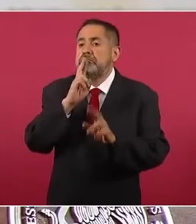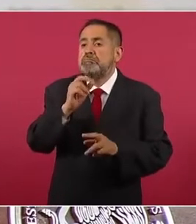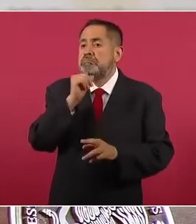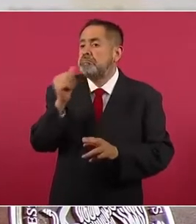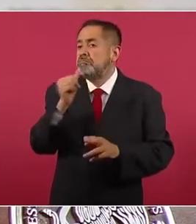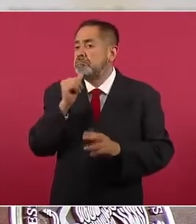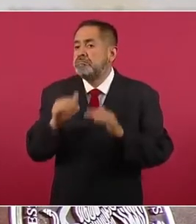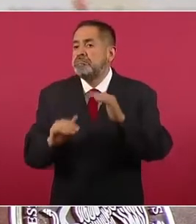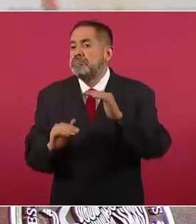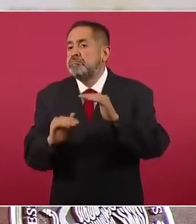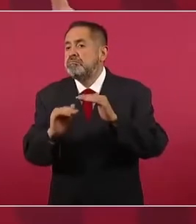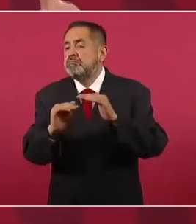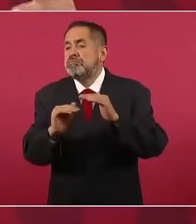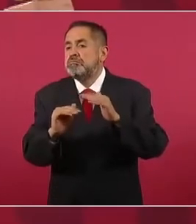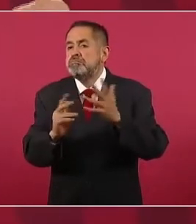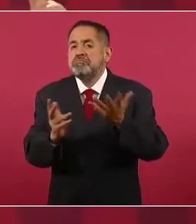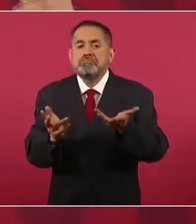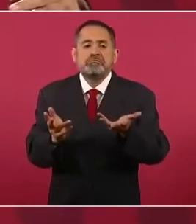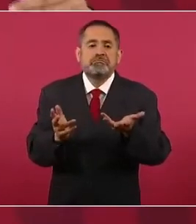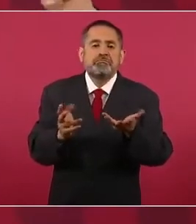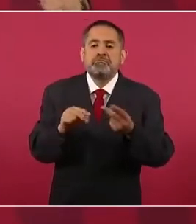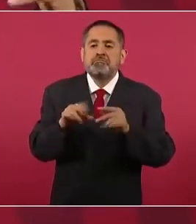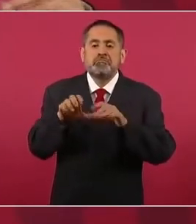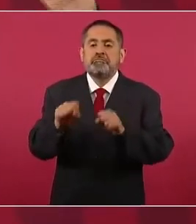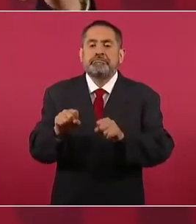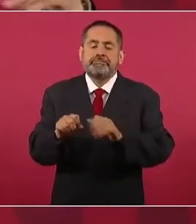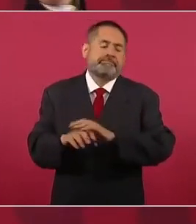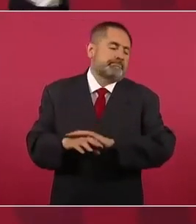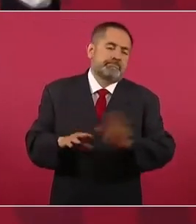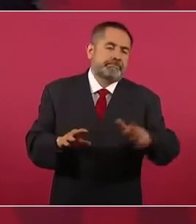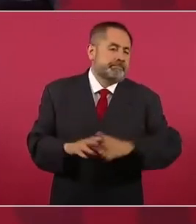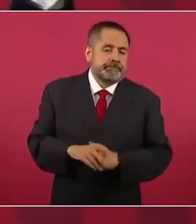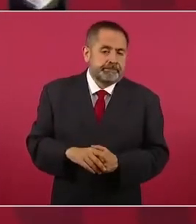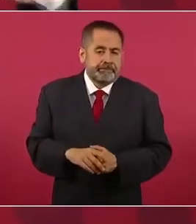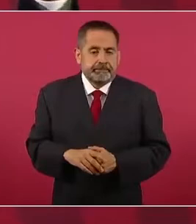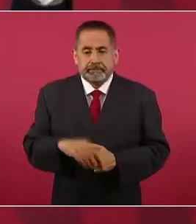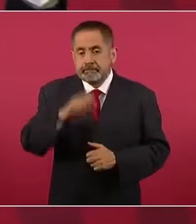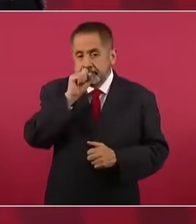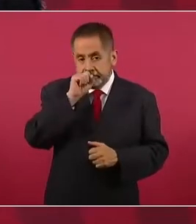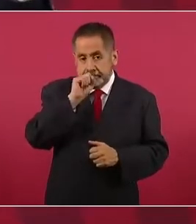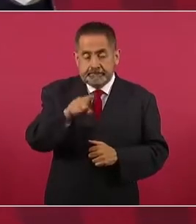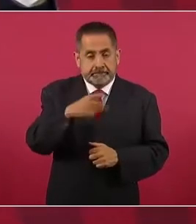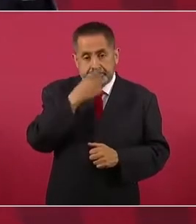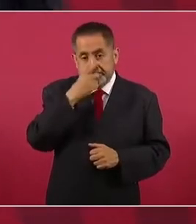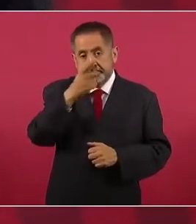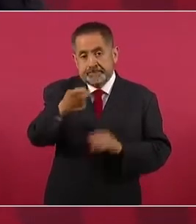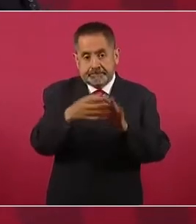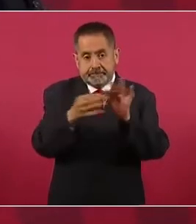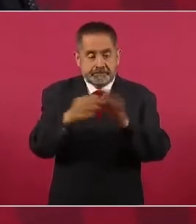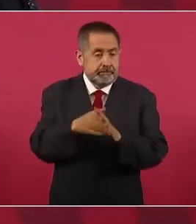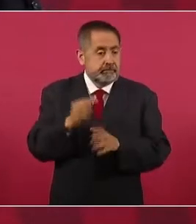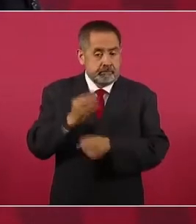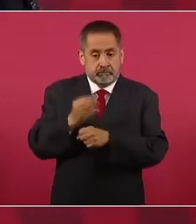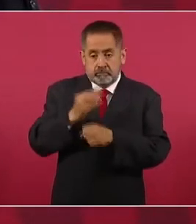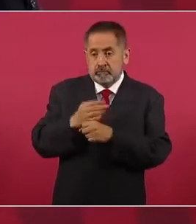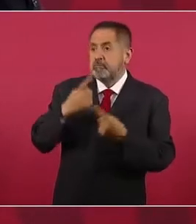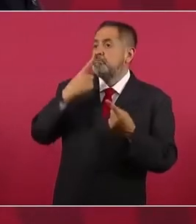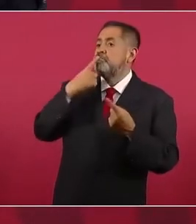De todas maneras, también lo he dicho, los procesos que existen